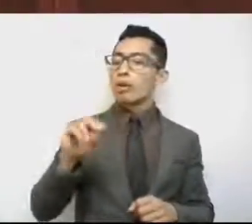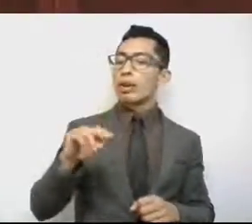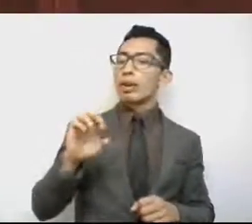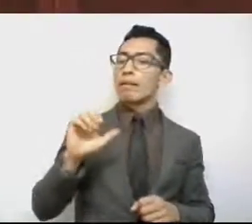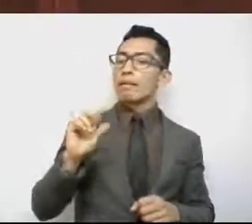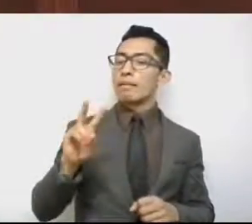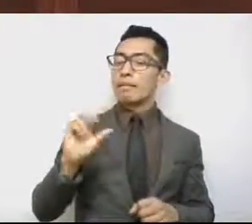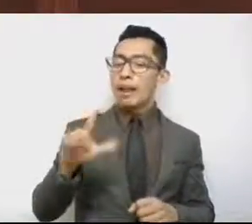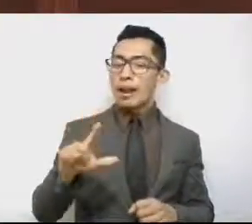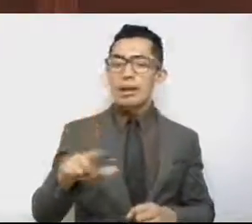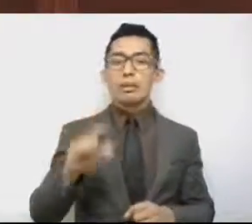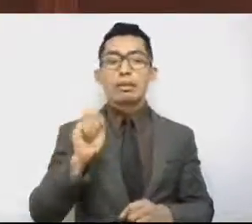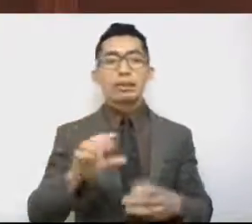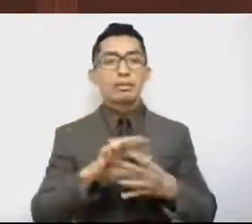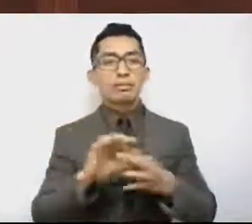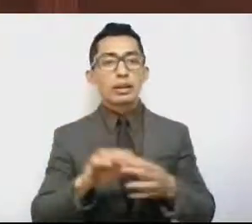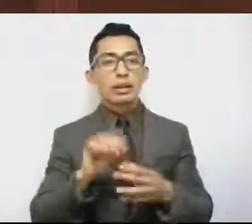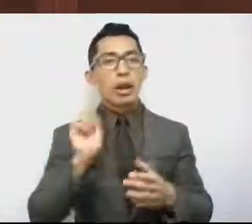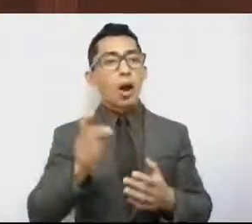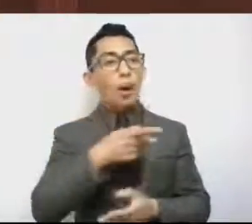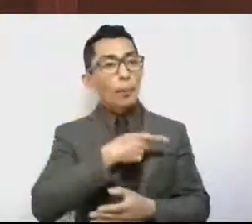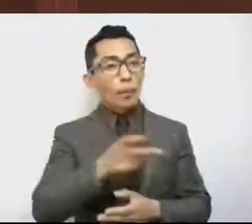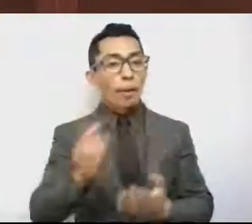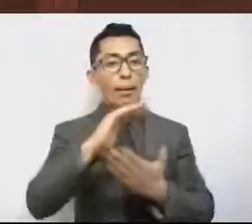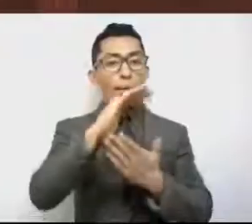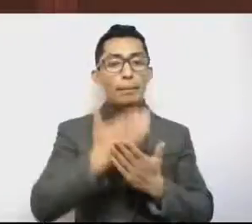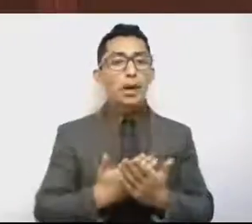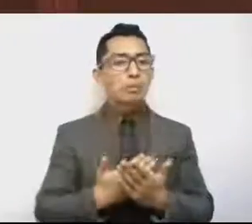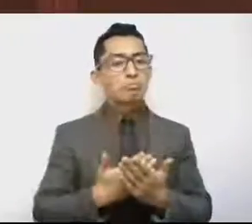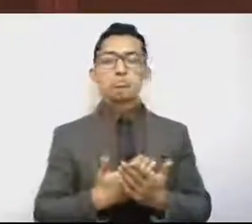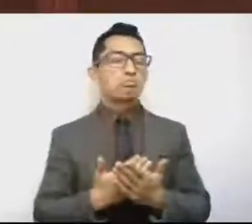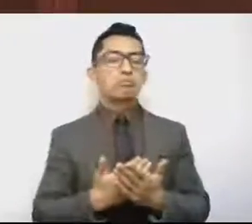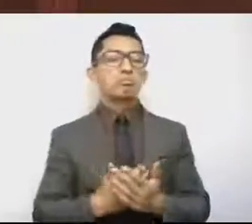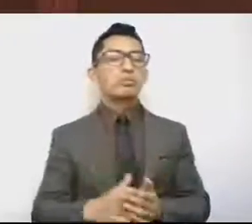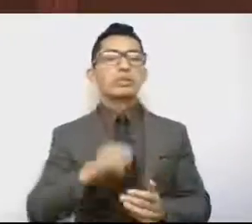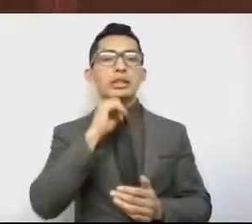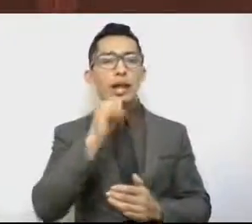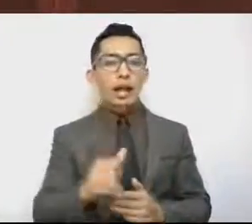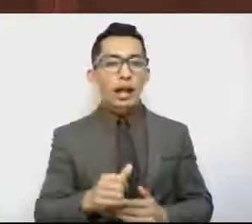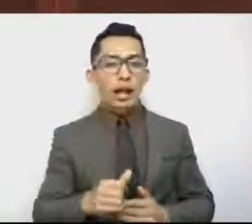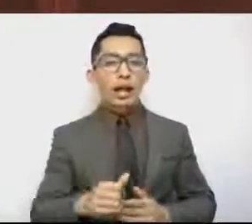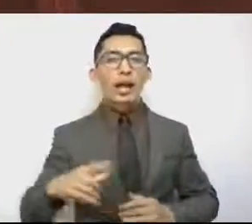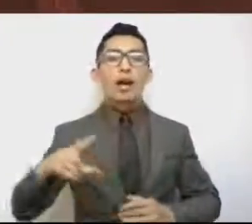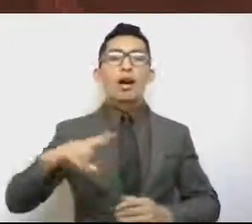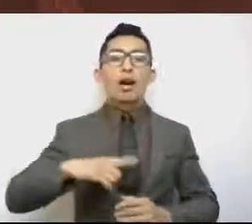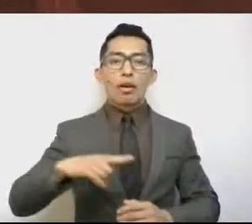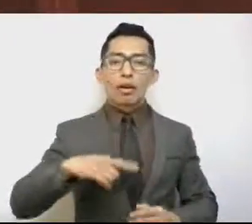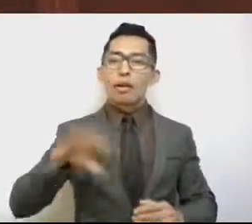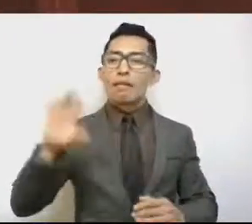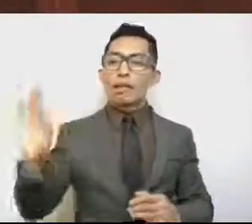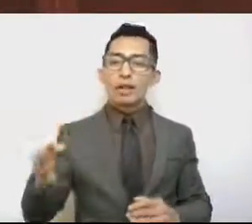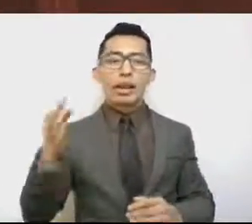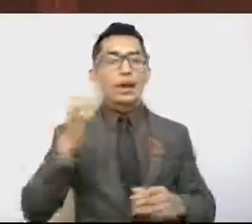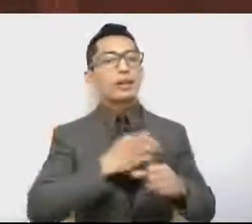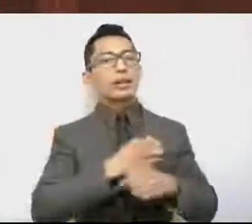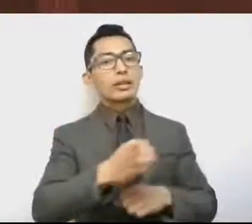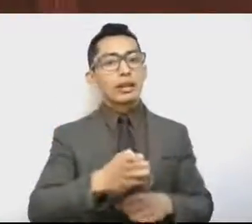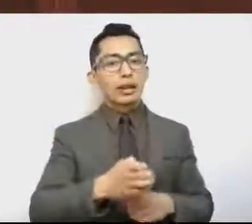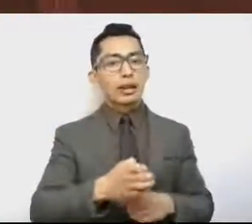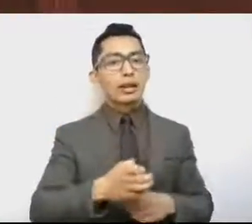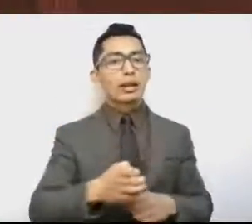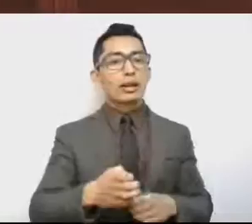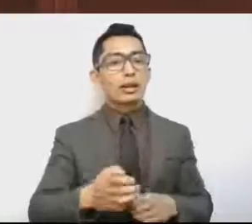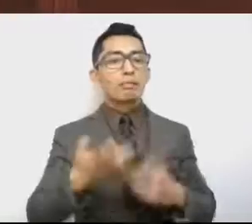significado que la pobreza se disminuya. Por mucho que los gobiernos federales, estatal, etcétera, den